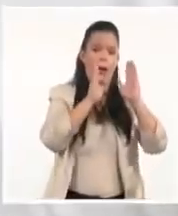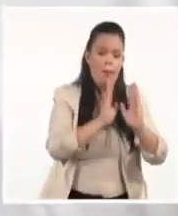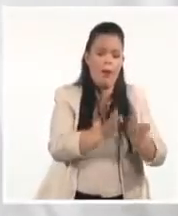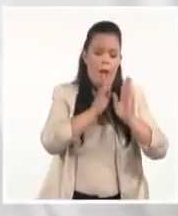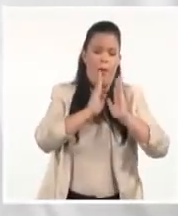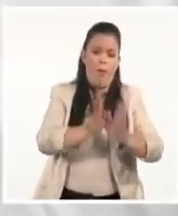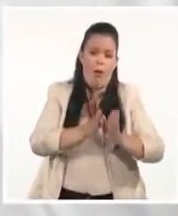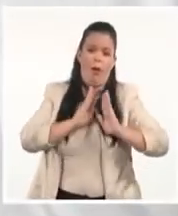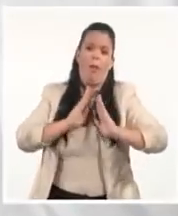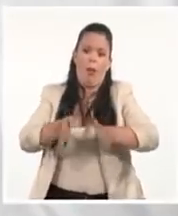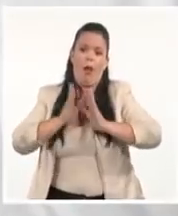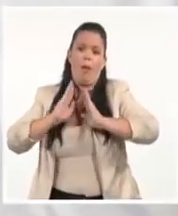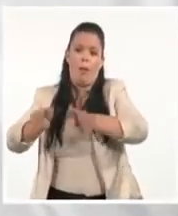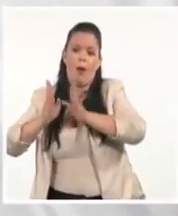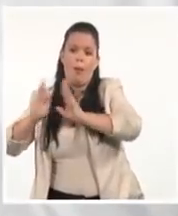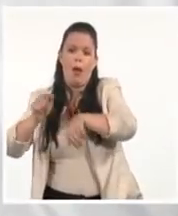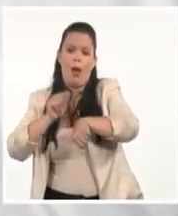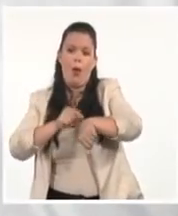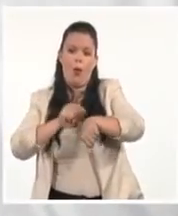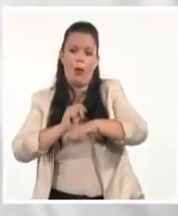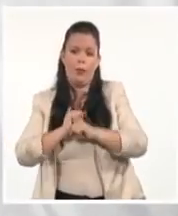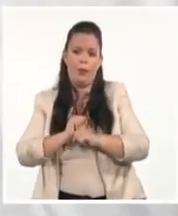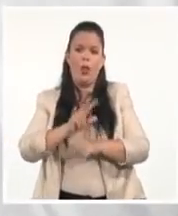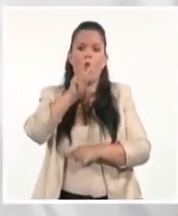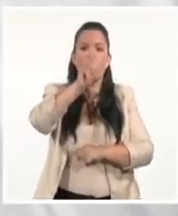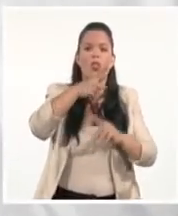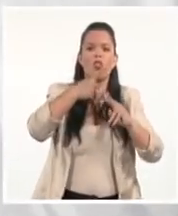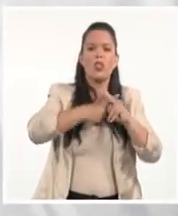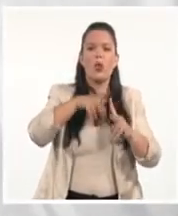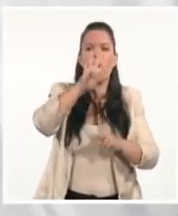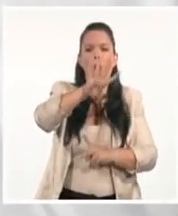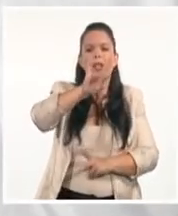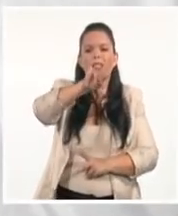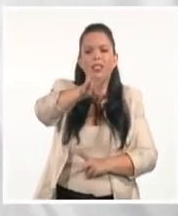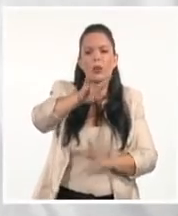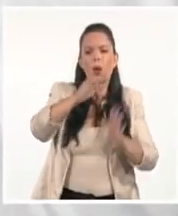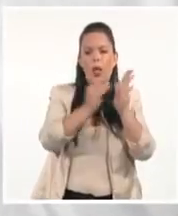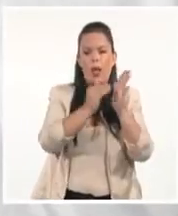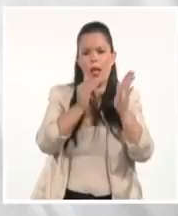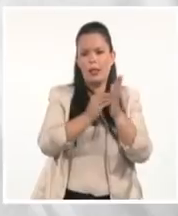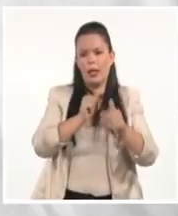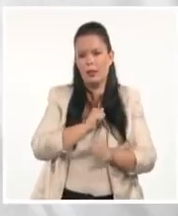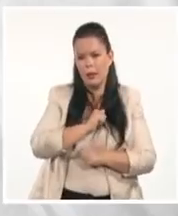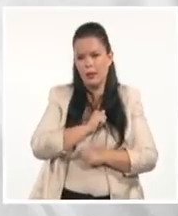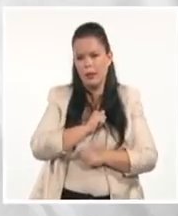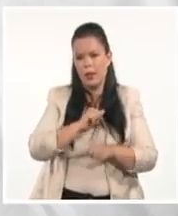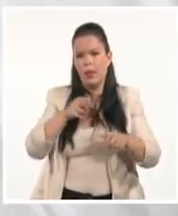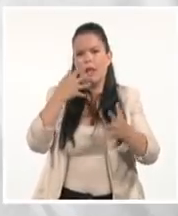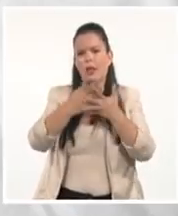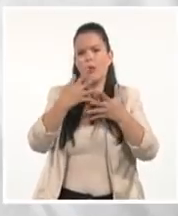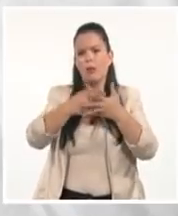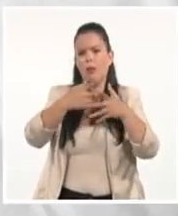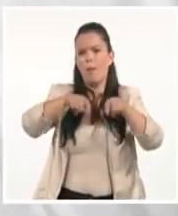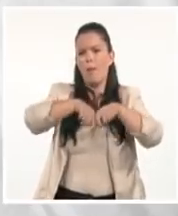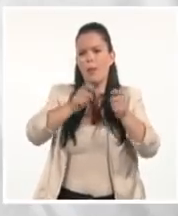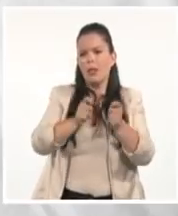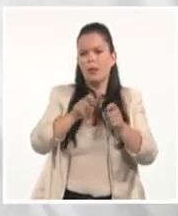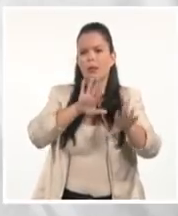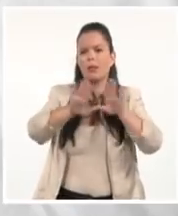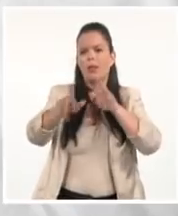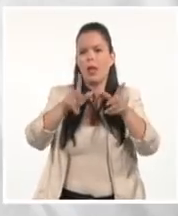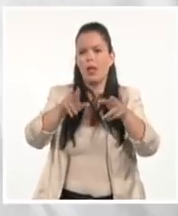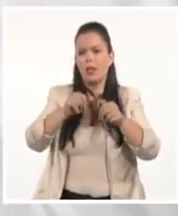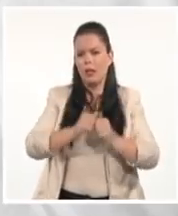las 4 de la tarde. 2, 49, Tienda La Cardenense, rotura de cristales. 2, 53,